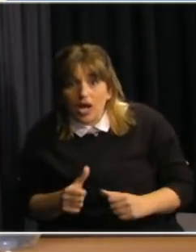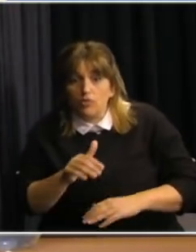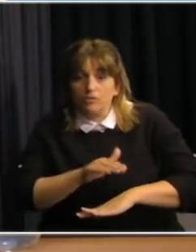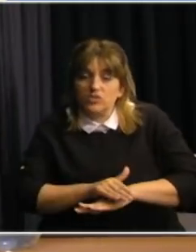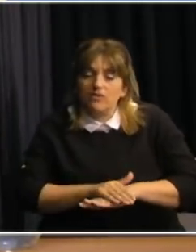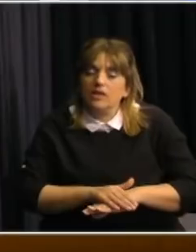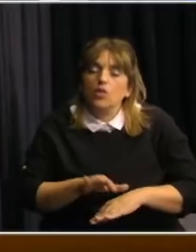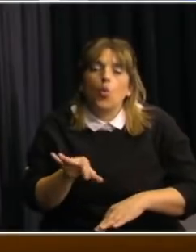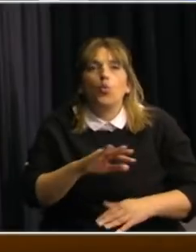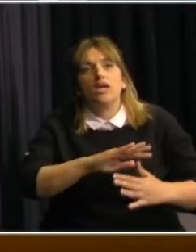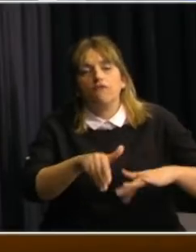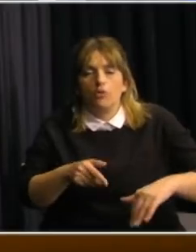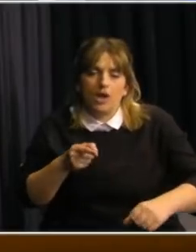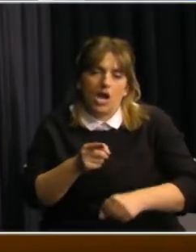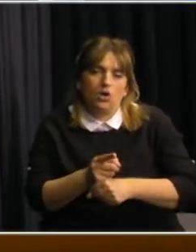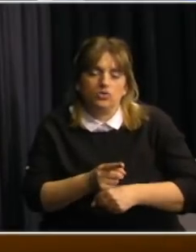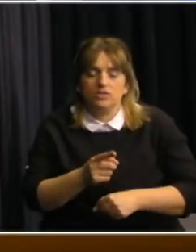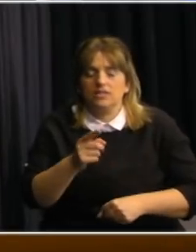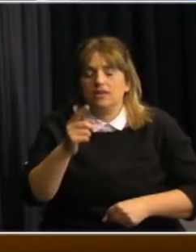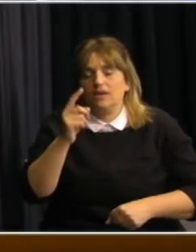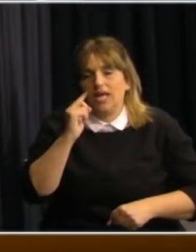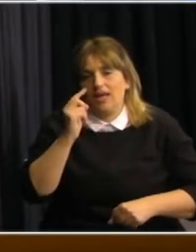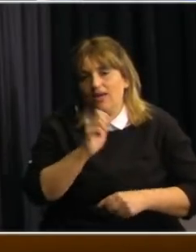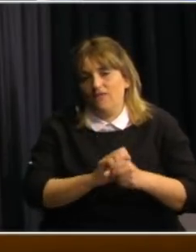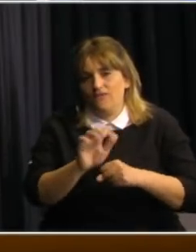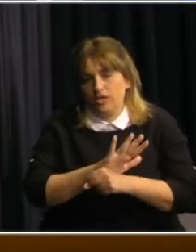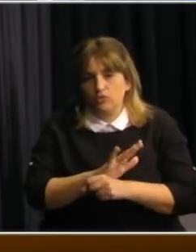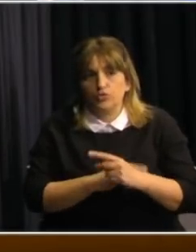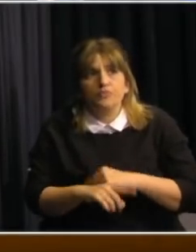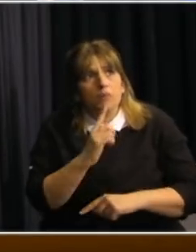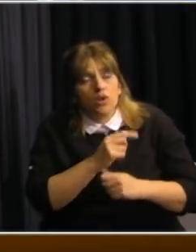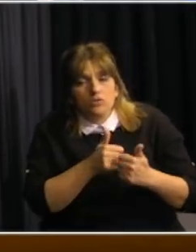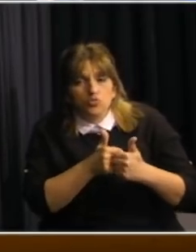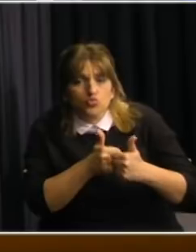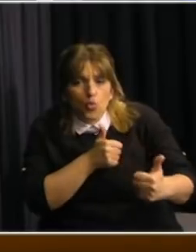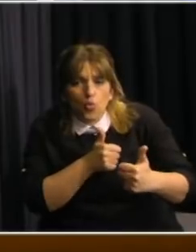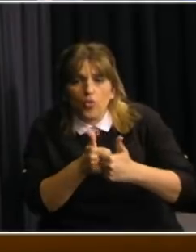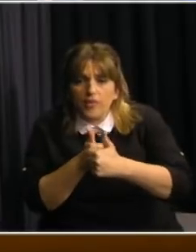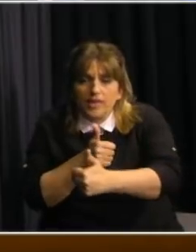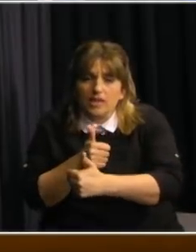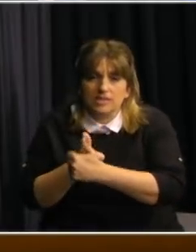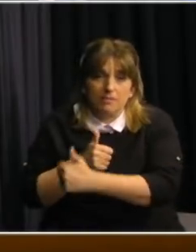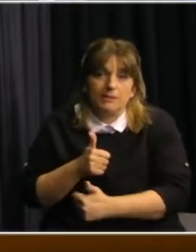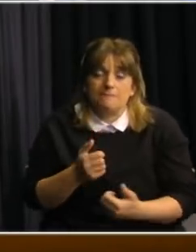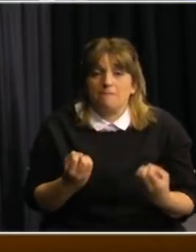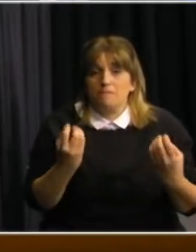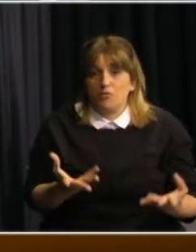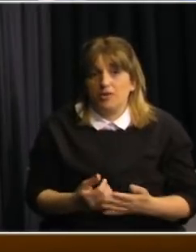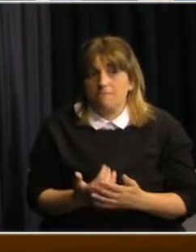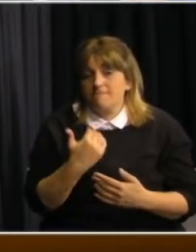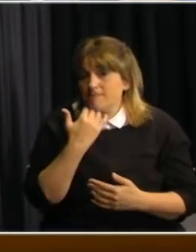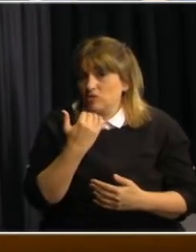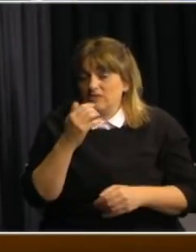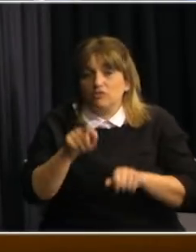transmisión del virus. ¿Por qué insistimos con el distanciamiento físico sostenido? Porque no sabemos si la o las